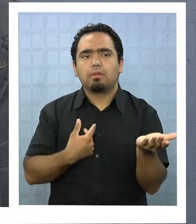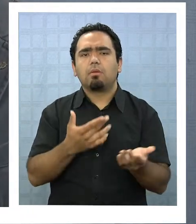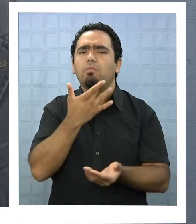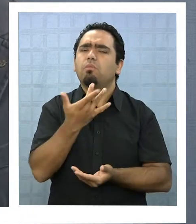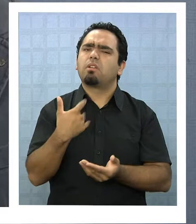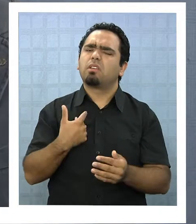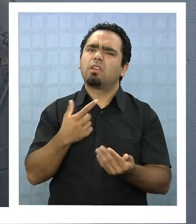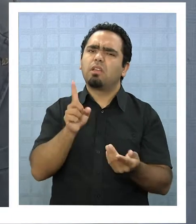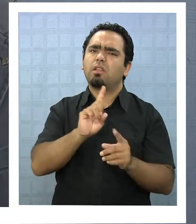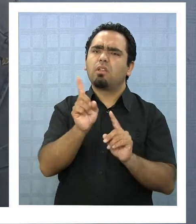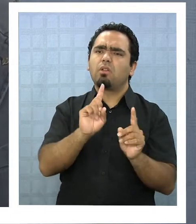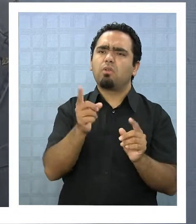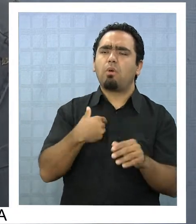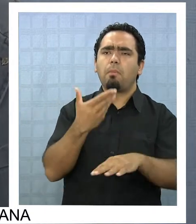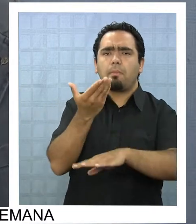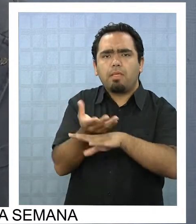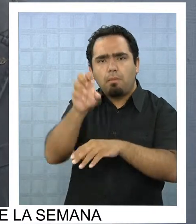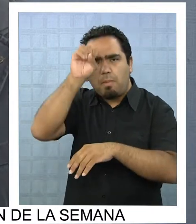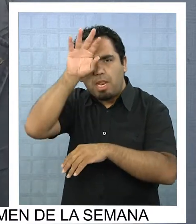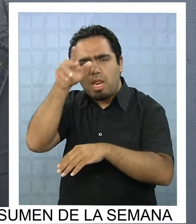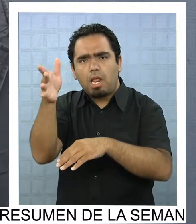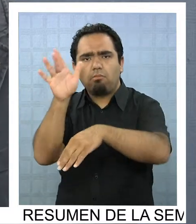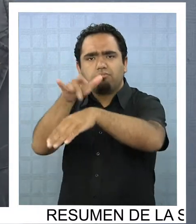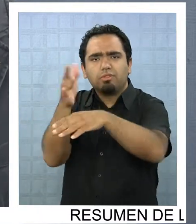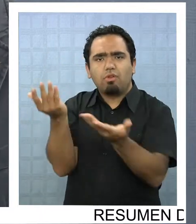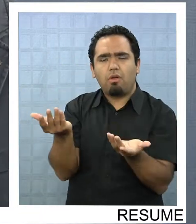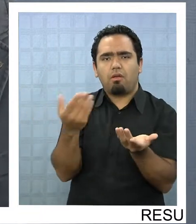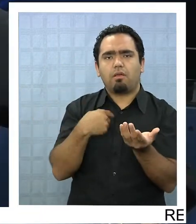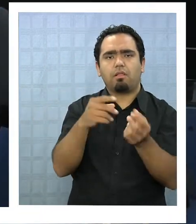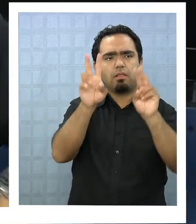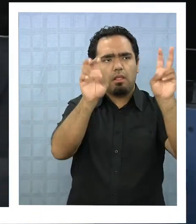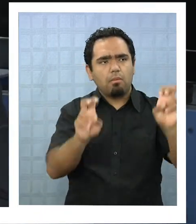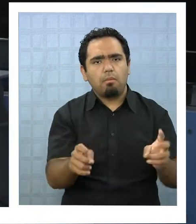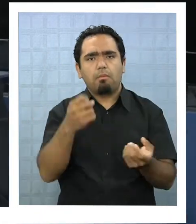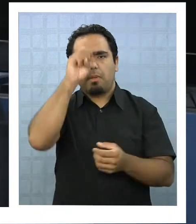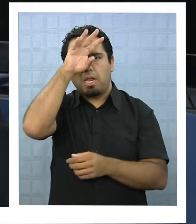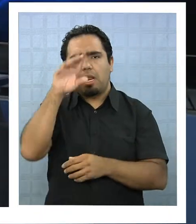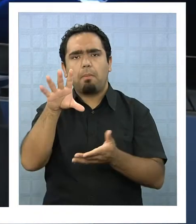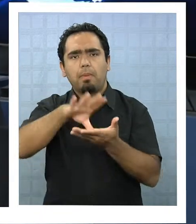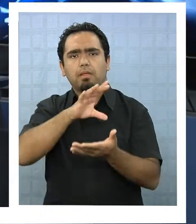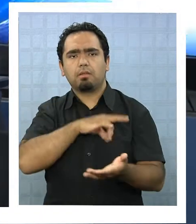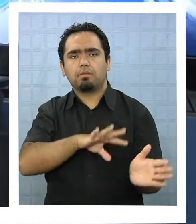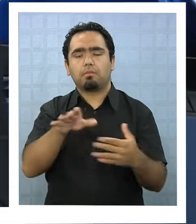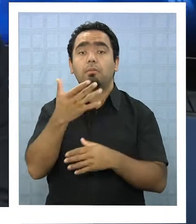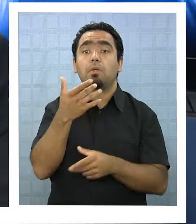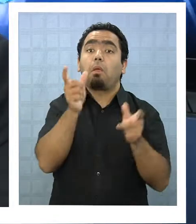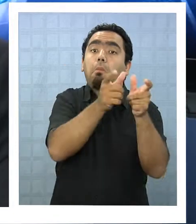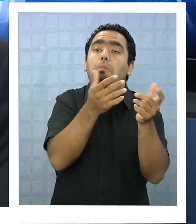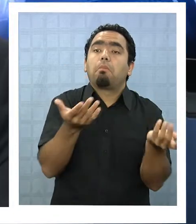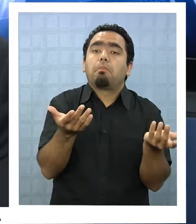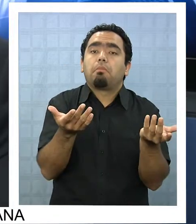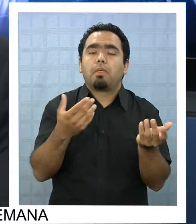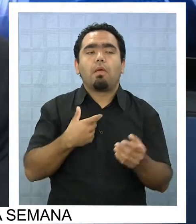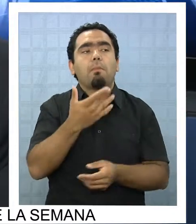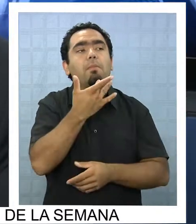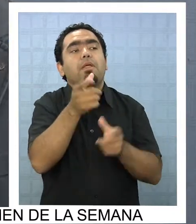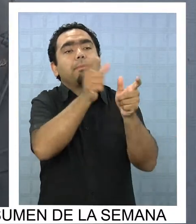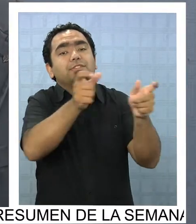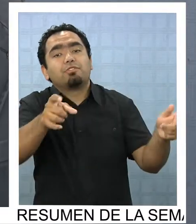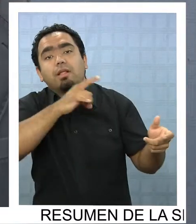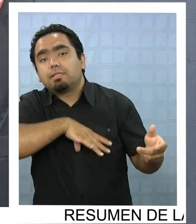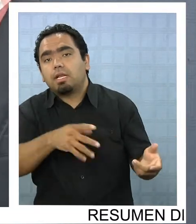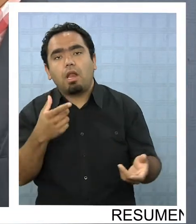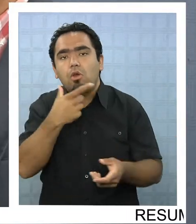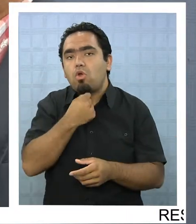a la minería en esta reforma y por qué no se toca como tema a la minería en el país? porque los chilenos no quisieron pues si nosotros como